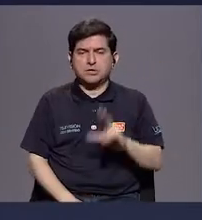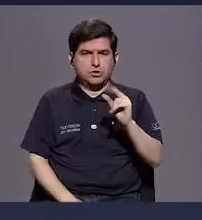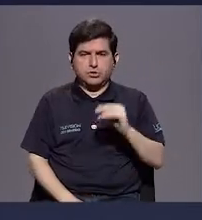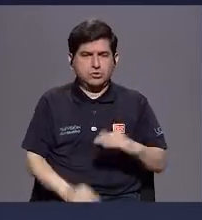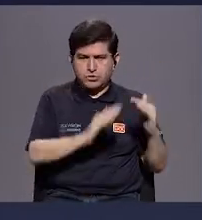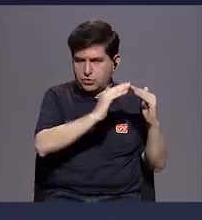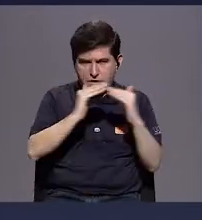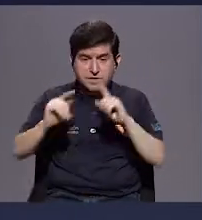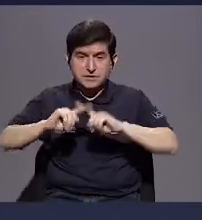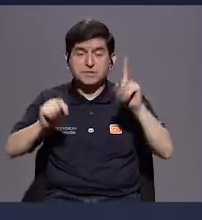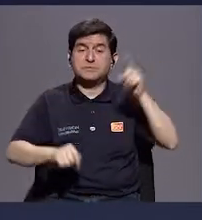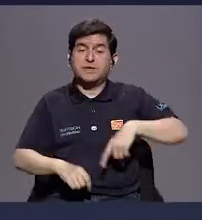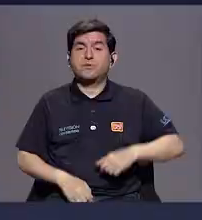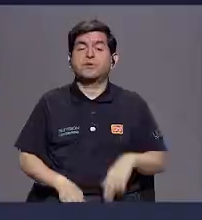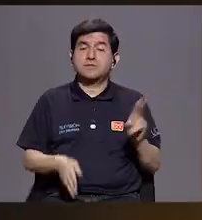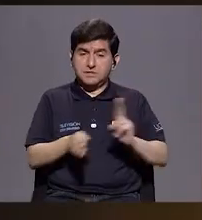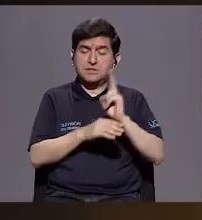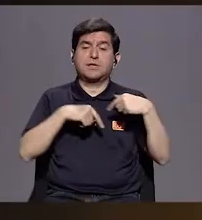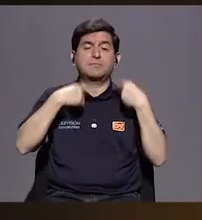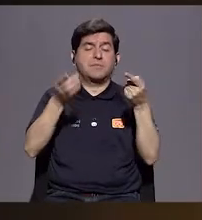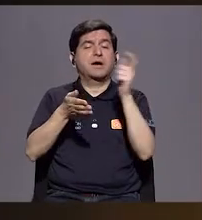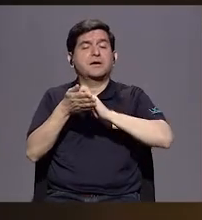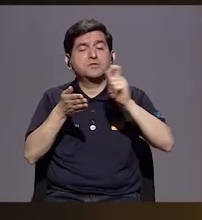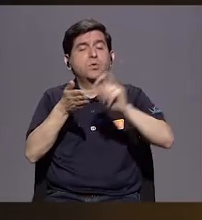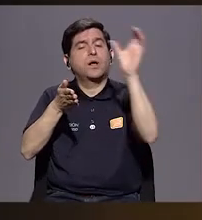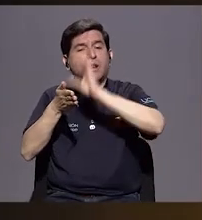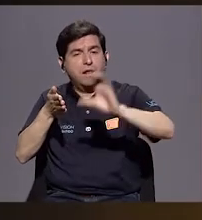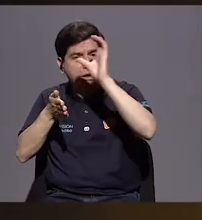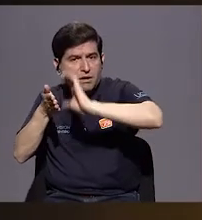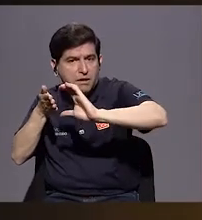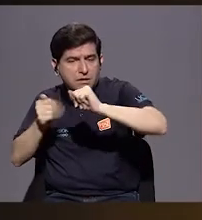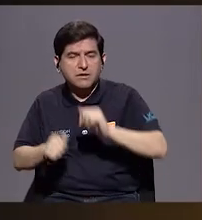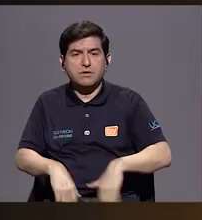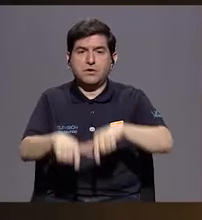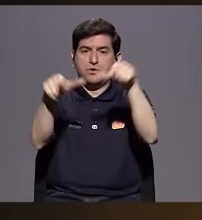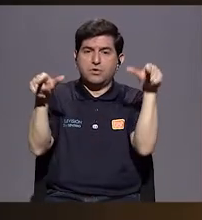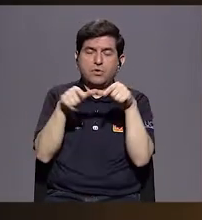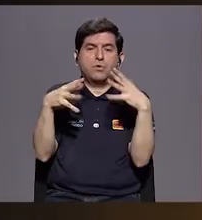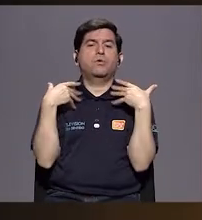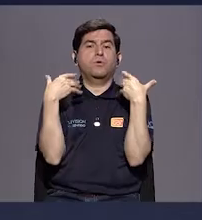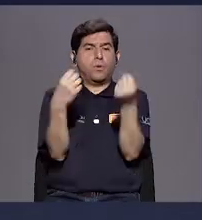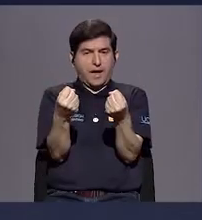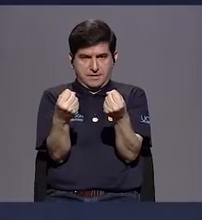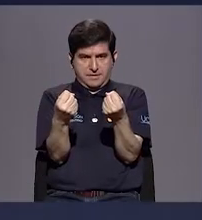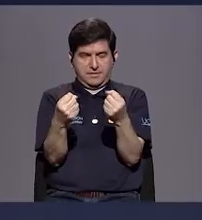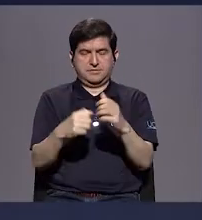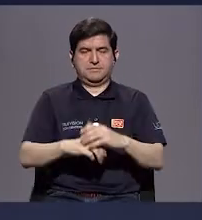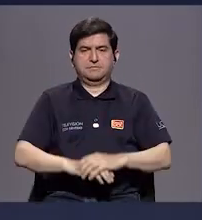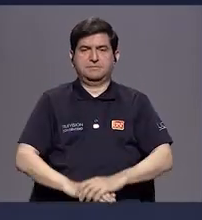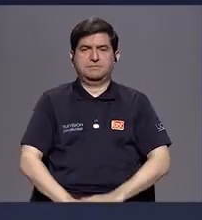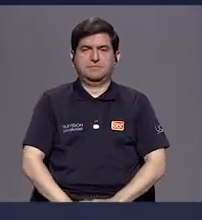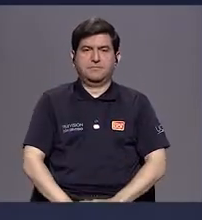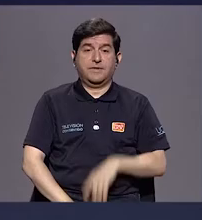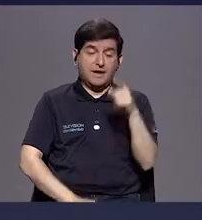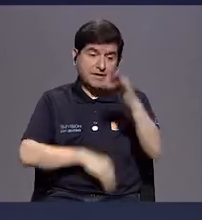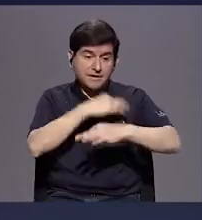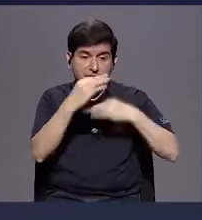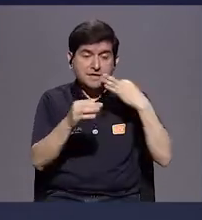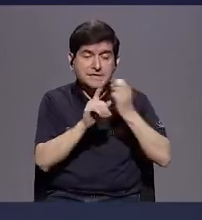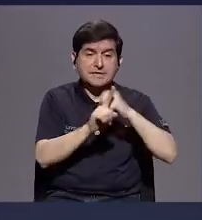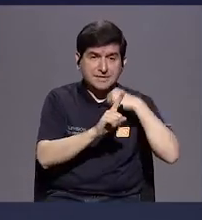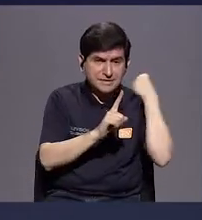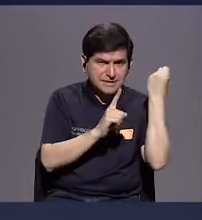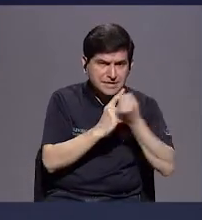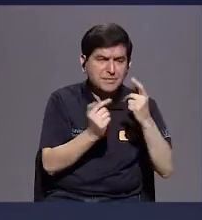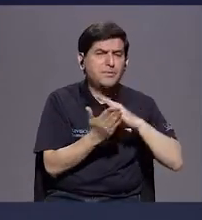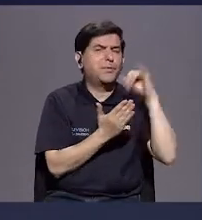pero que necesitan desplazarse hacia escuelas, colegios, lugares de salud y ese tipo de cosas.